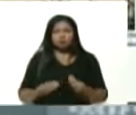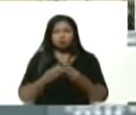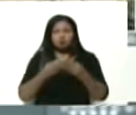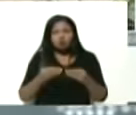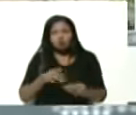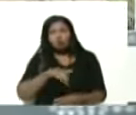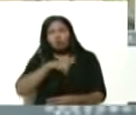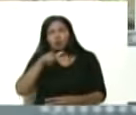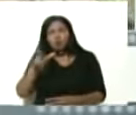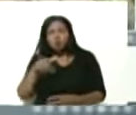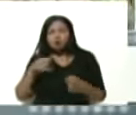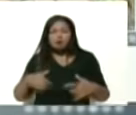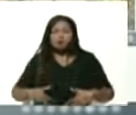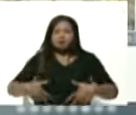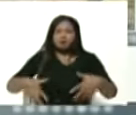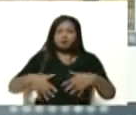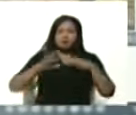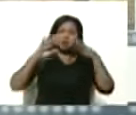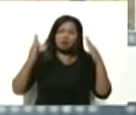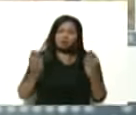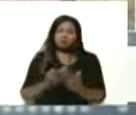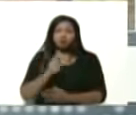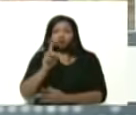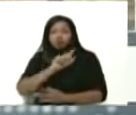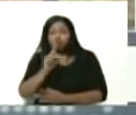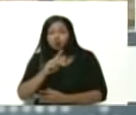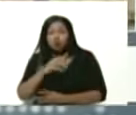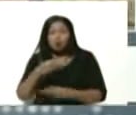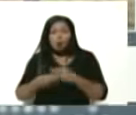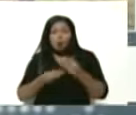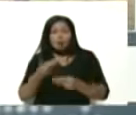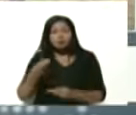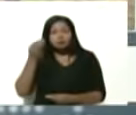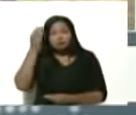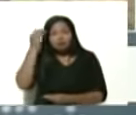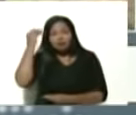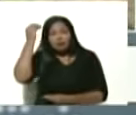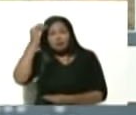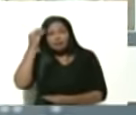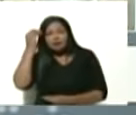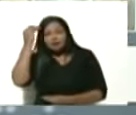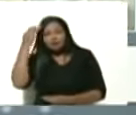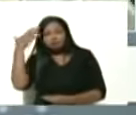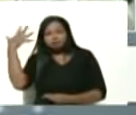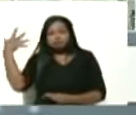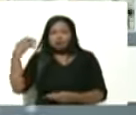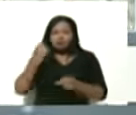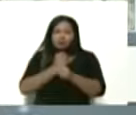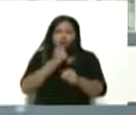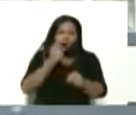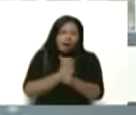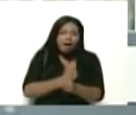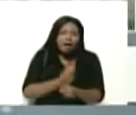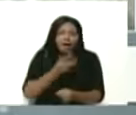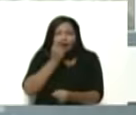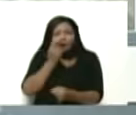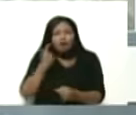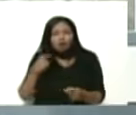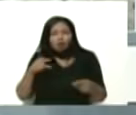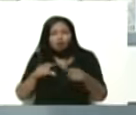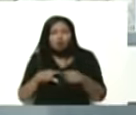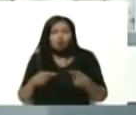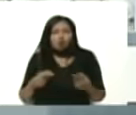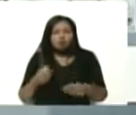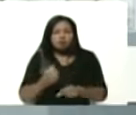riqueza en el mundo no lo creó la mente maravillosa de la trabajadora del trabajador de la